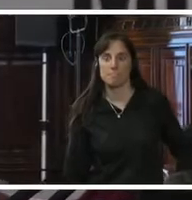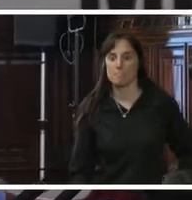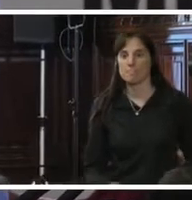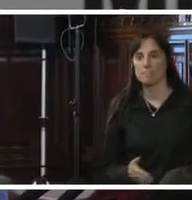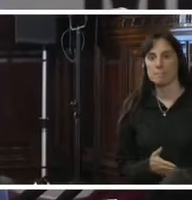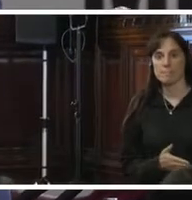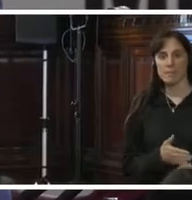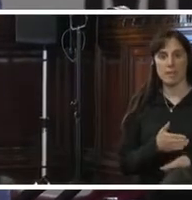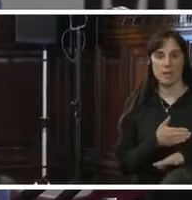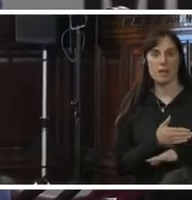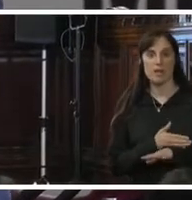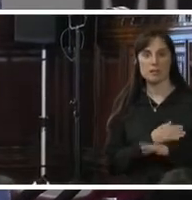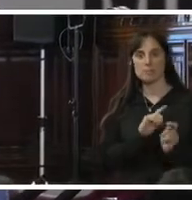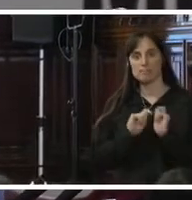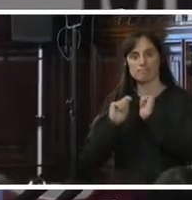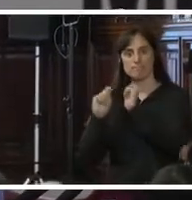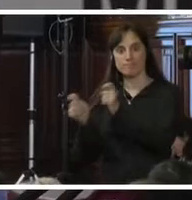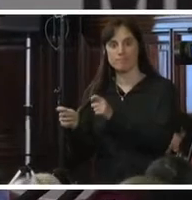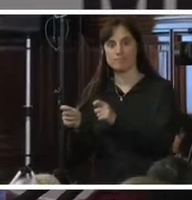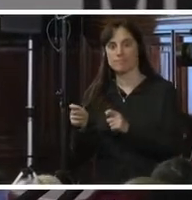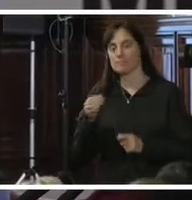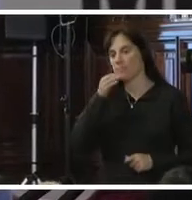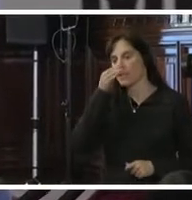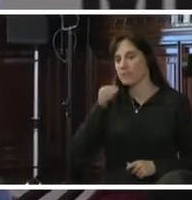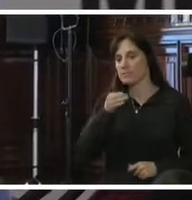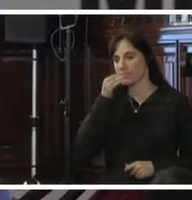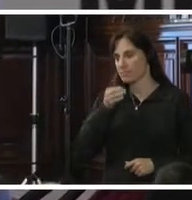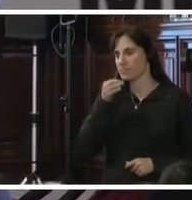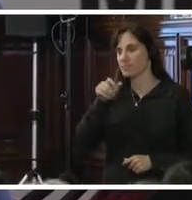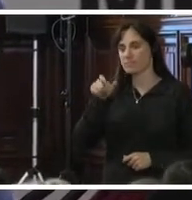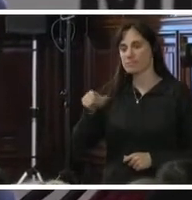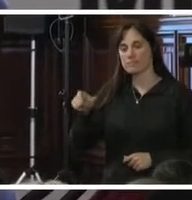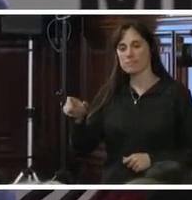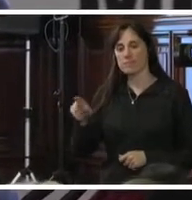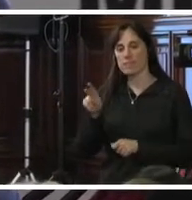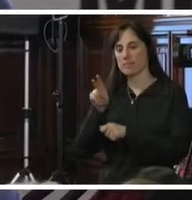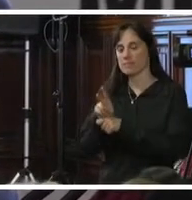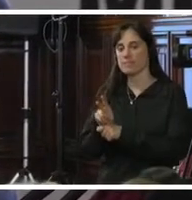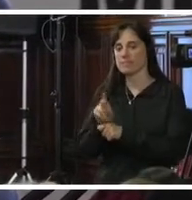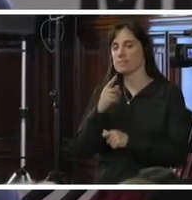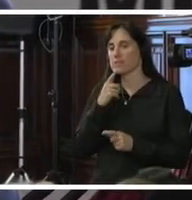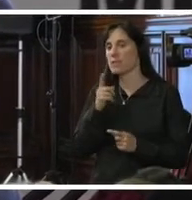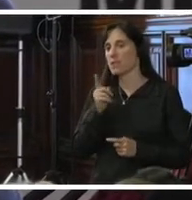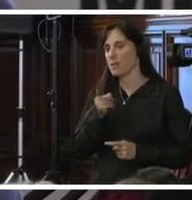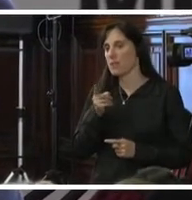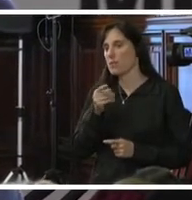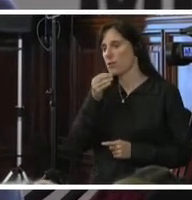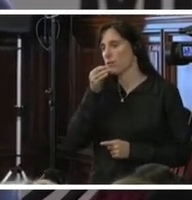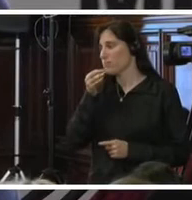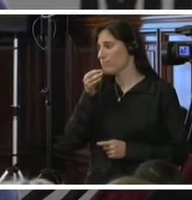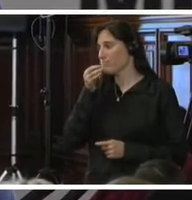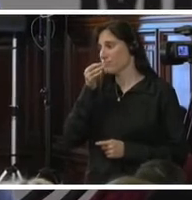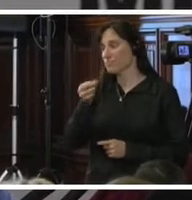Antes de pasarle la palabra a nuestros honrados visitantes, les debo decir que el relator, mi